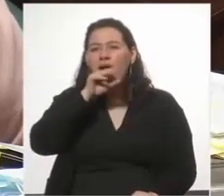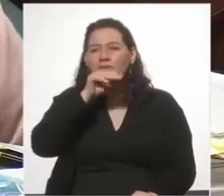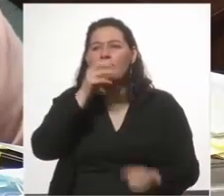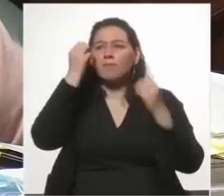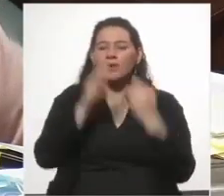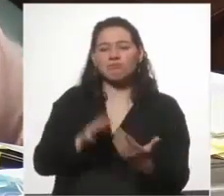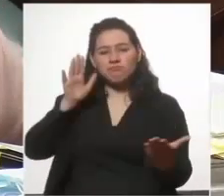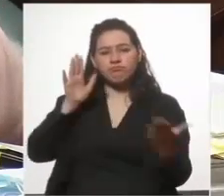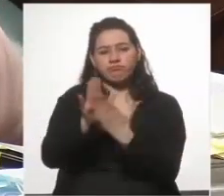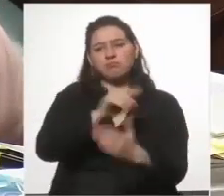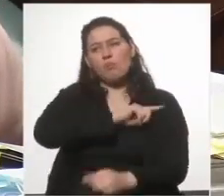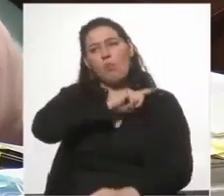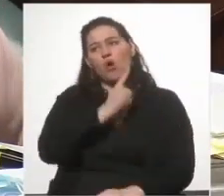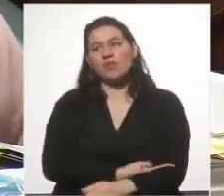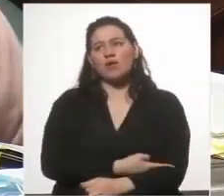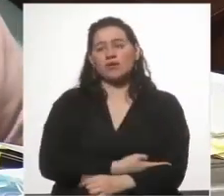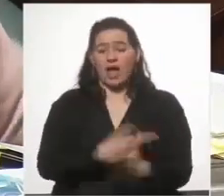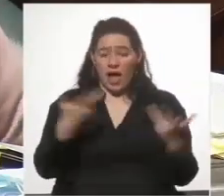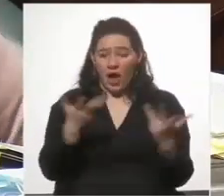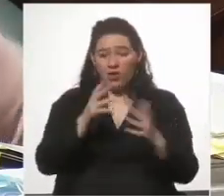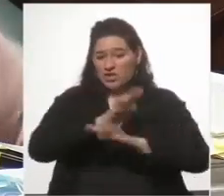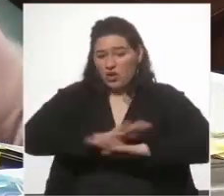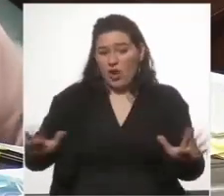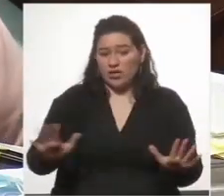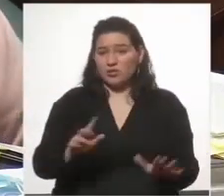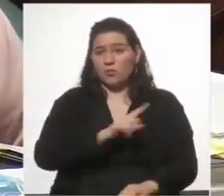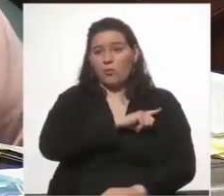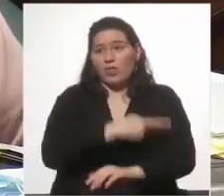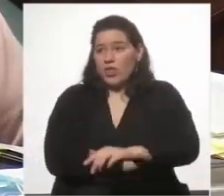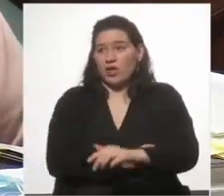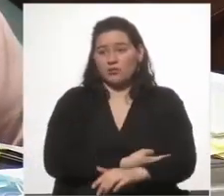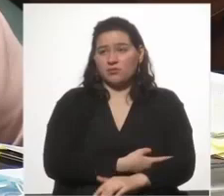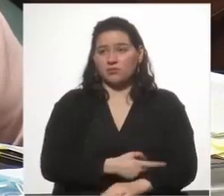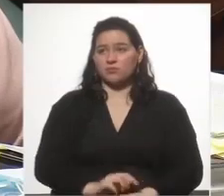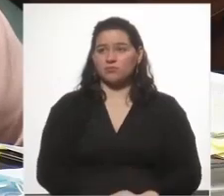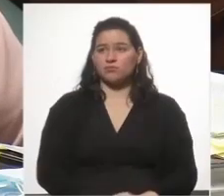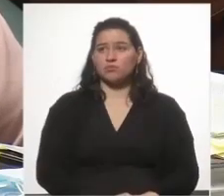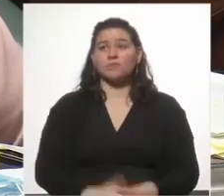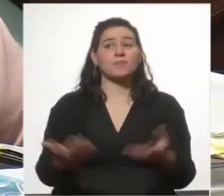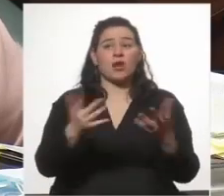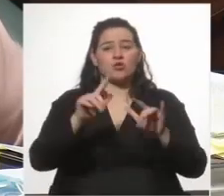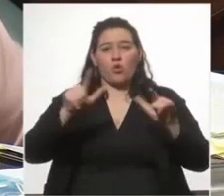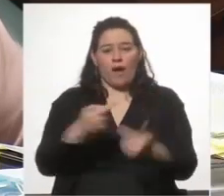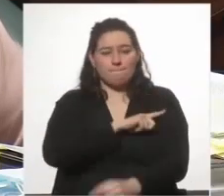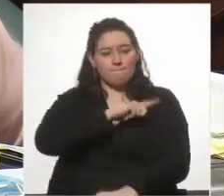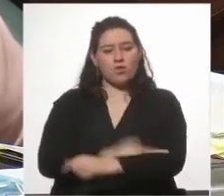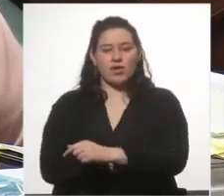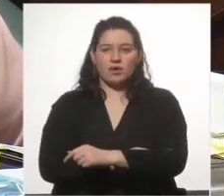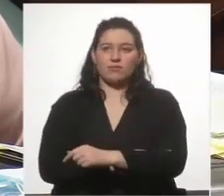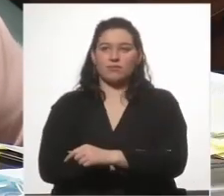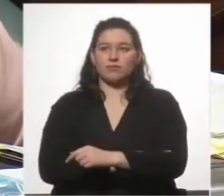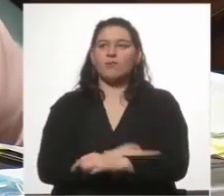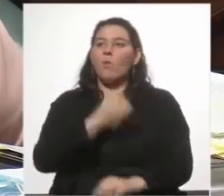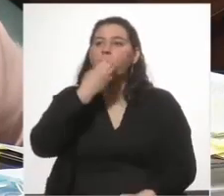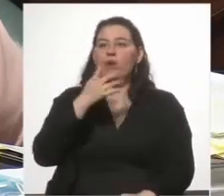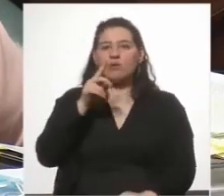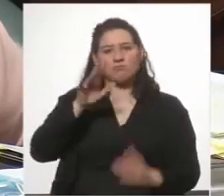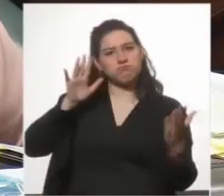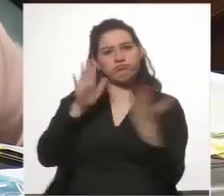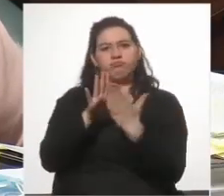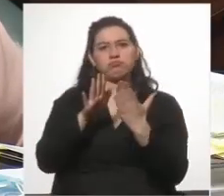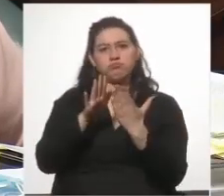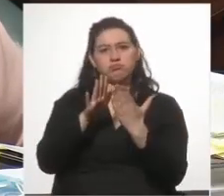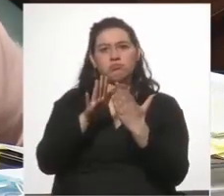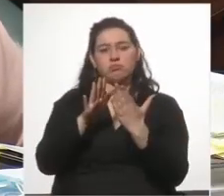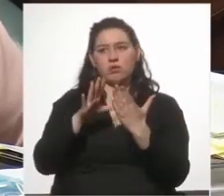enfrentarse al poder. Que ahora ya no es más poder. Ahora ya no es más. Lo bueno es enfrentarse